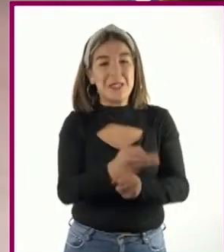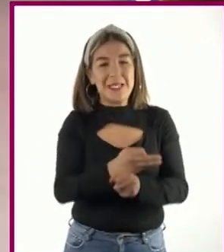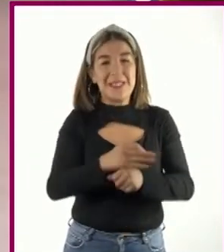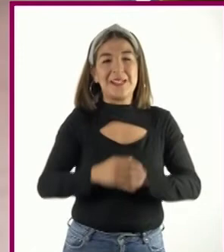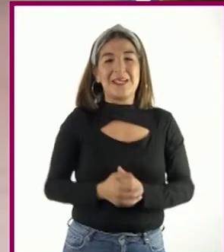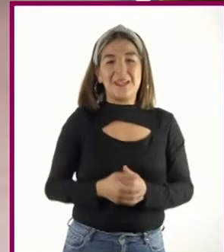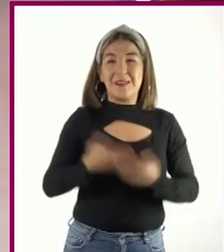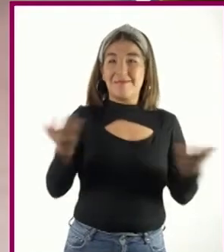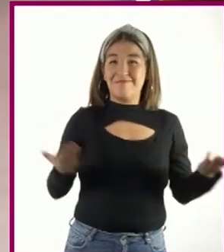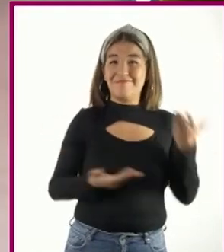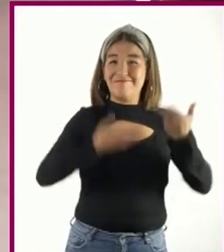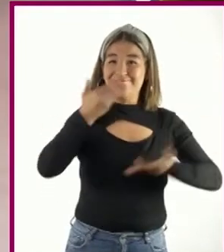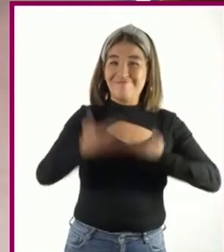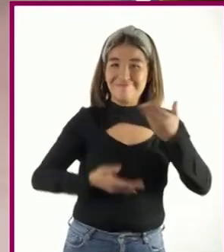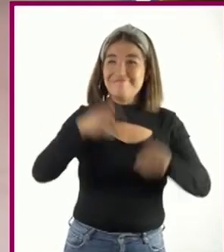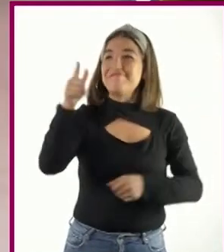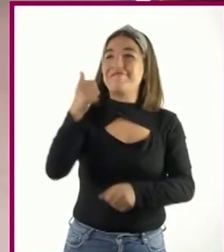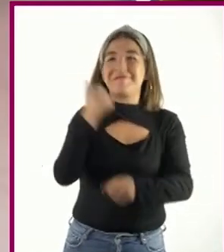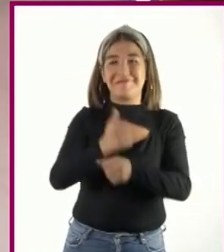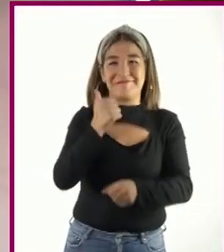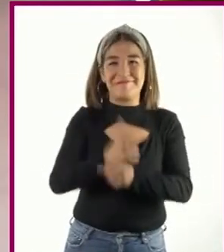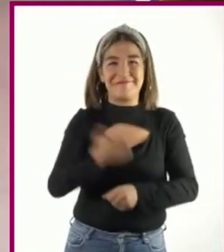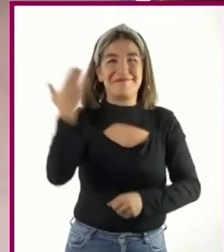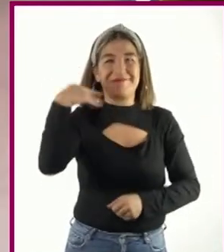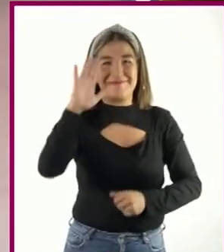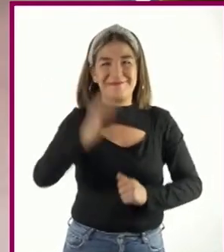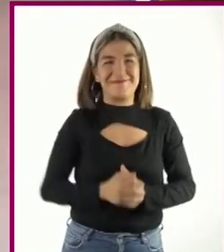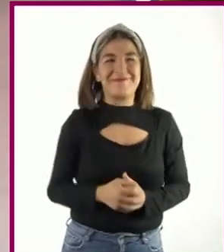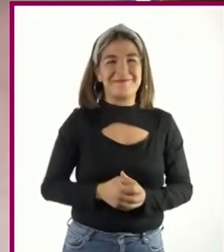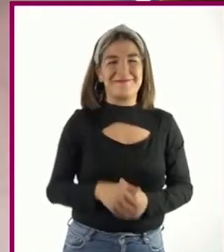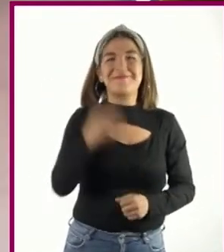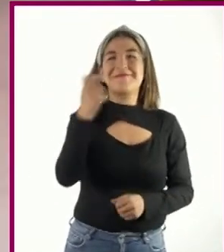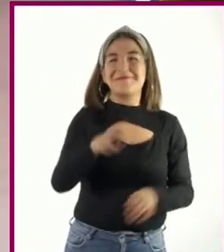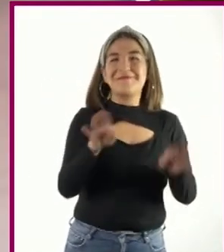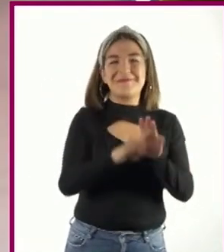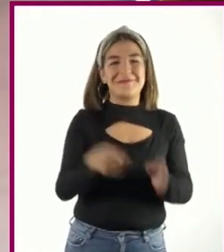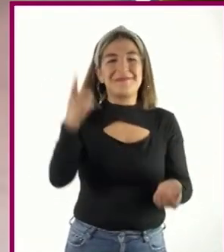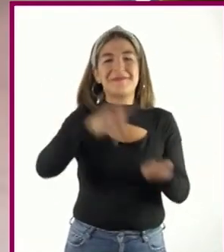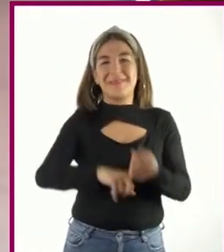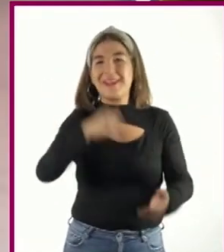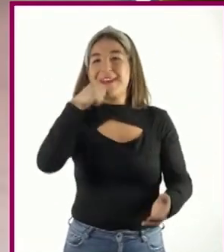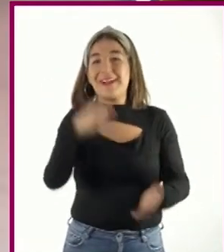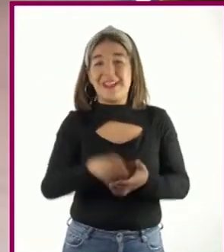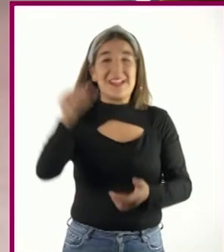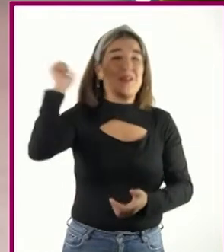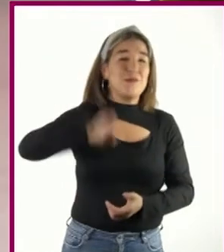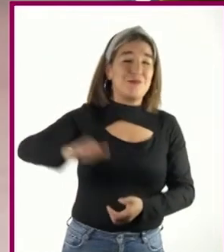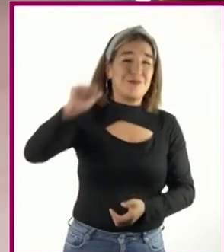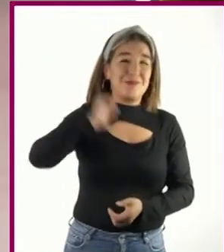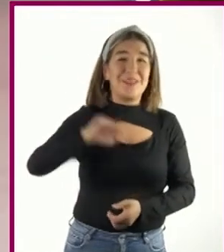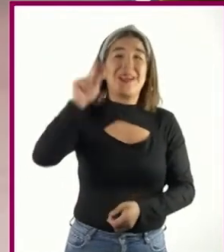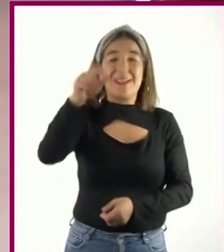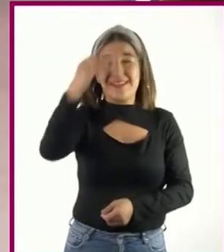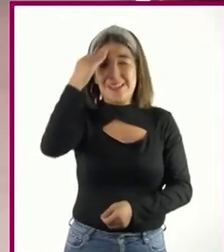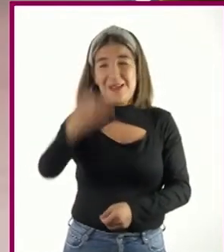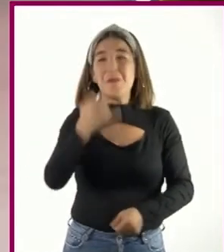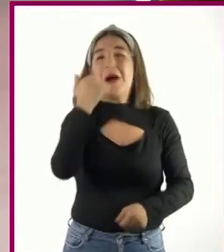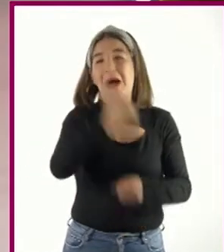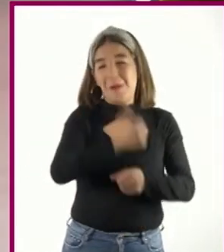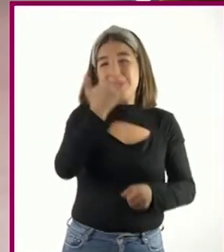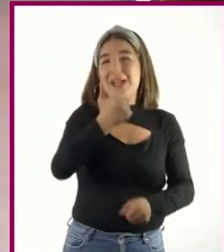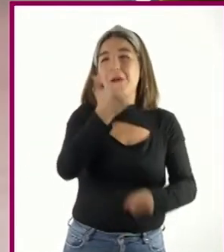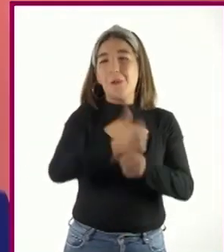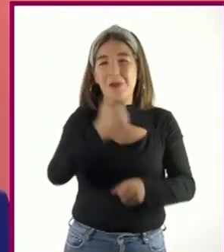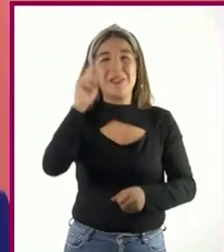Qué caballeroso era tu abuelo. Sí. En las cartas personales en los tiempos de nuestras abuelas y abuelos se